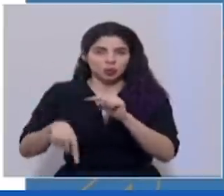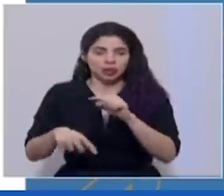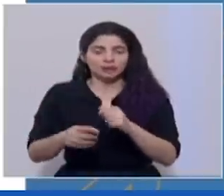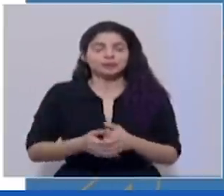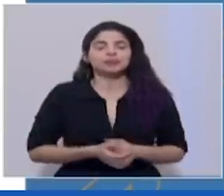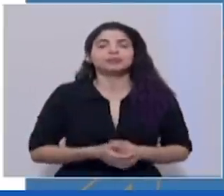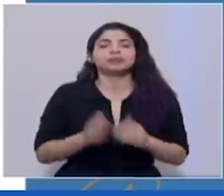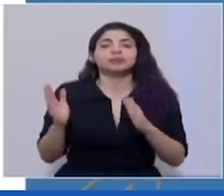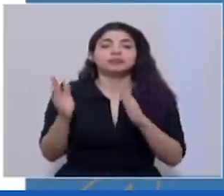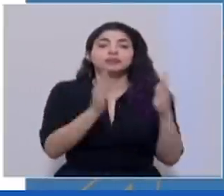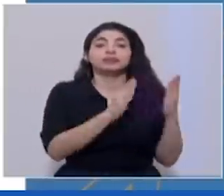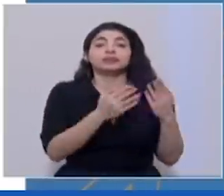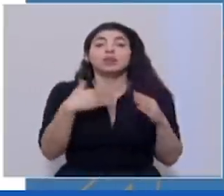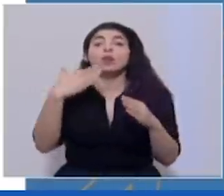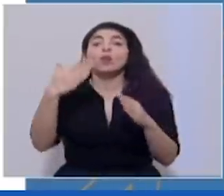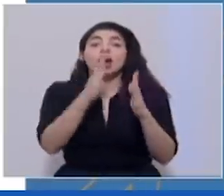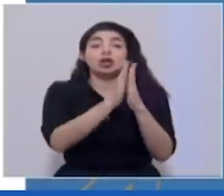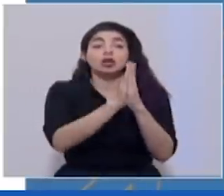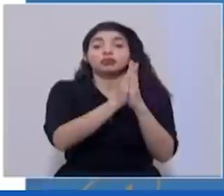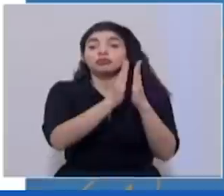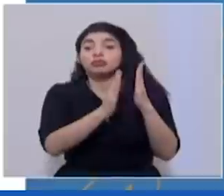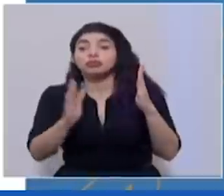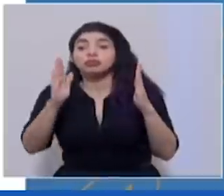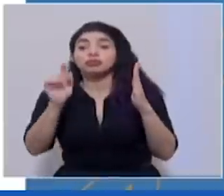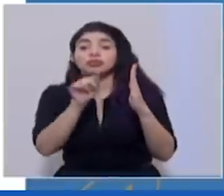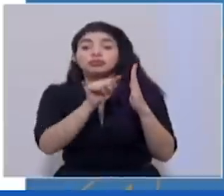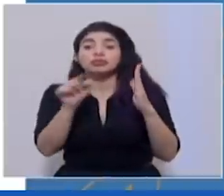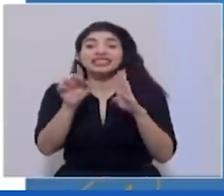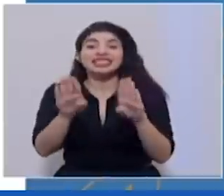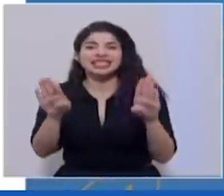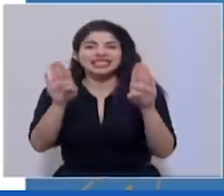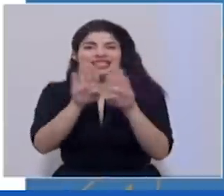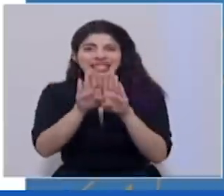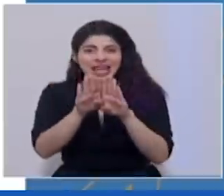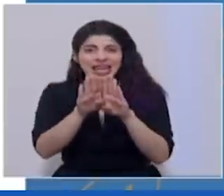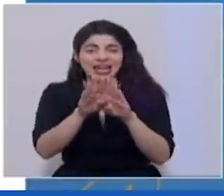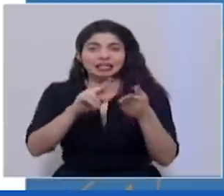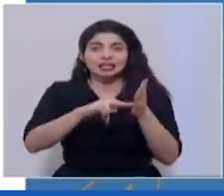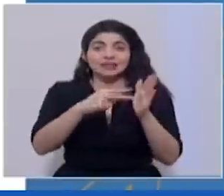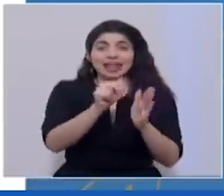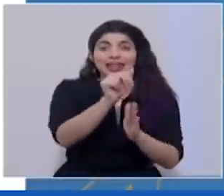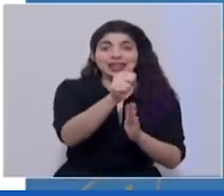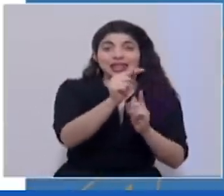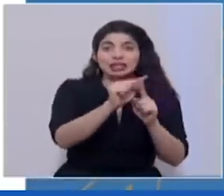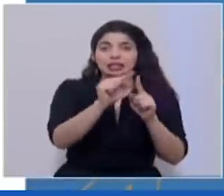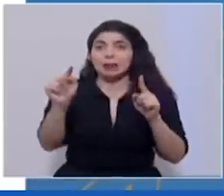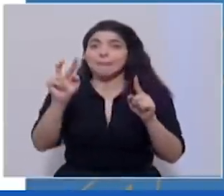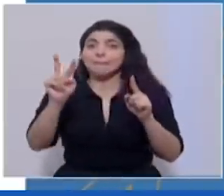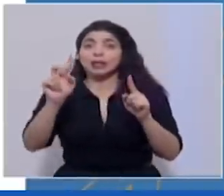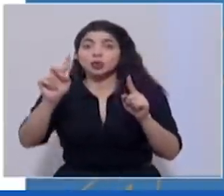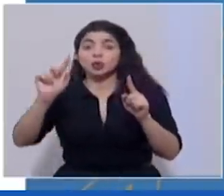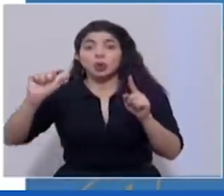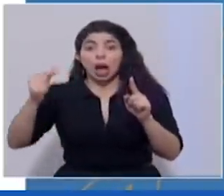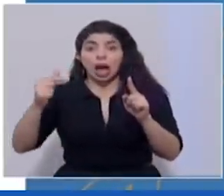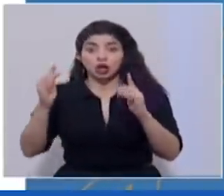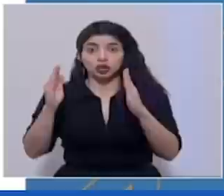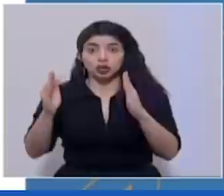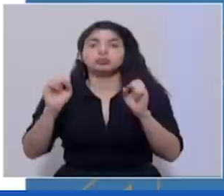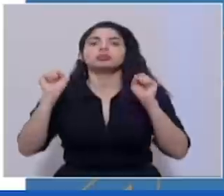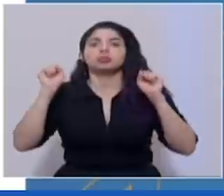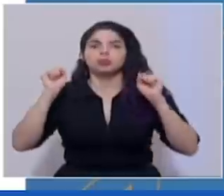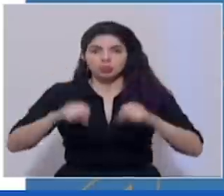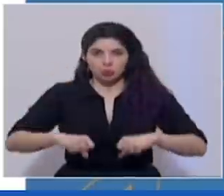Para la fase de cierre, para la fase de cierre que va del 10 al 21 de agosto, se podrá circular